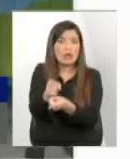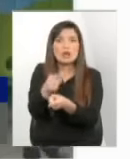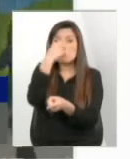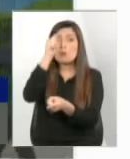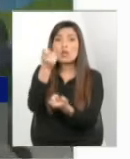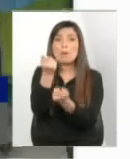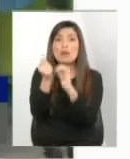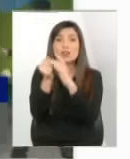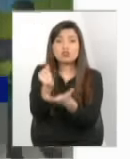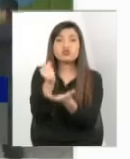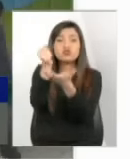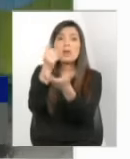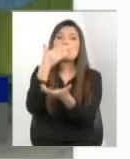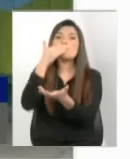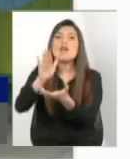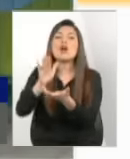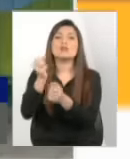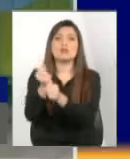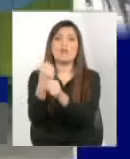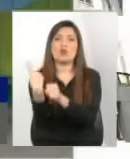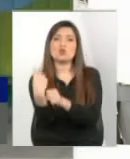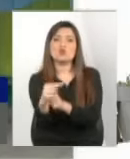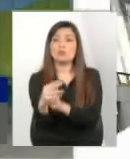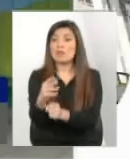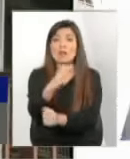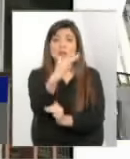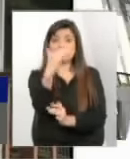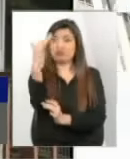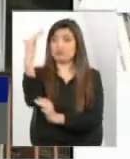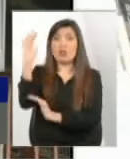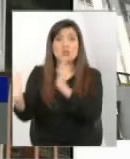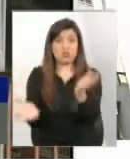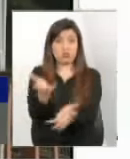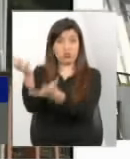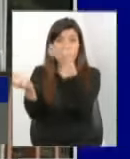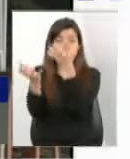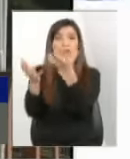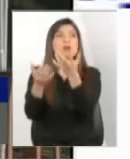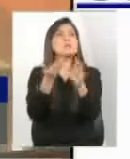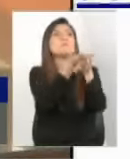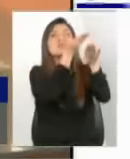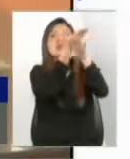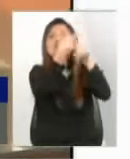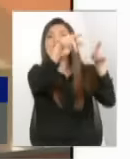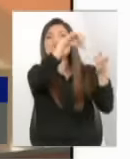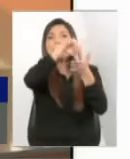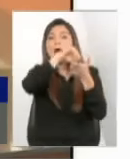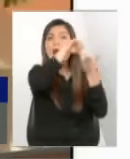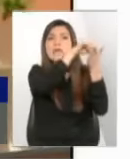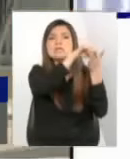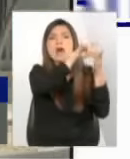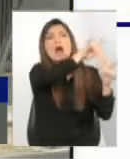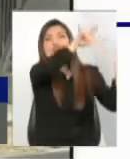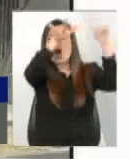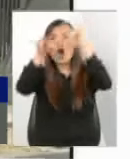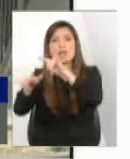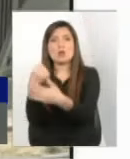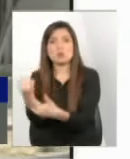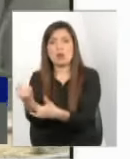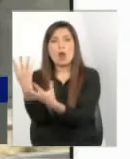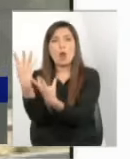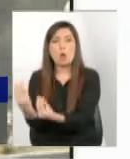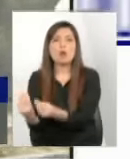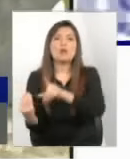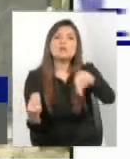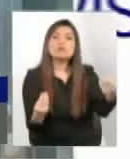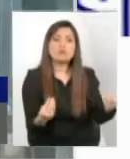hace mucho mejor su pega o sea hay un incendio traen hasta aviones del extranjero aquí se mueren niños y a nadie le importa entonces aquí